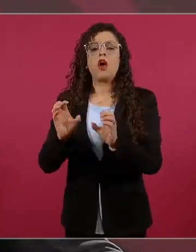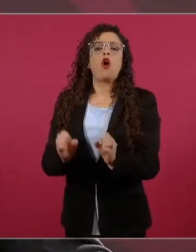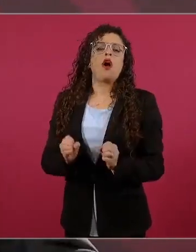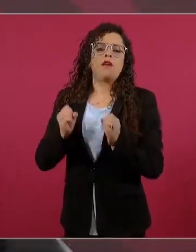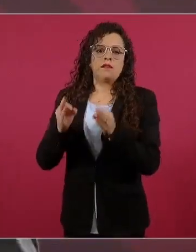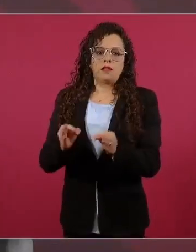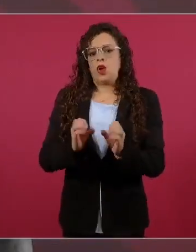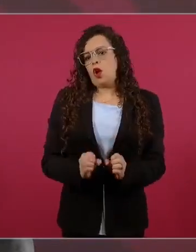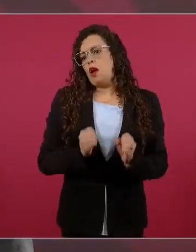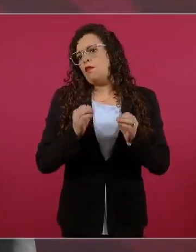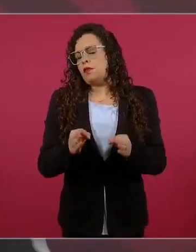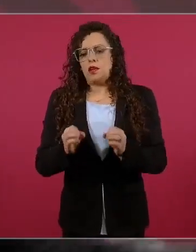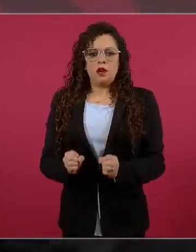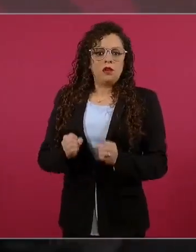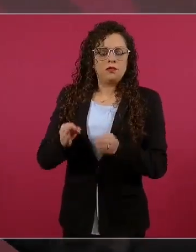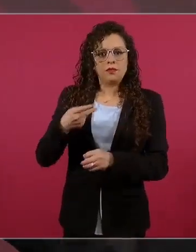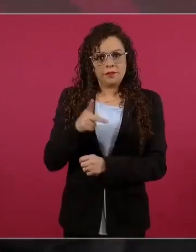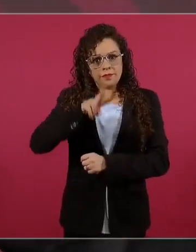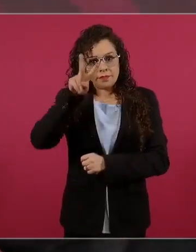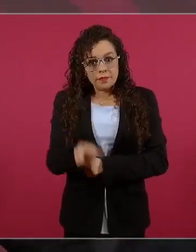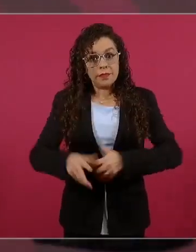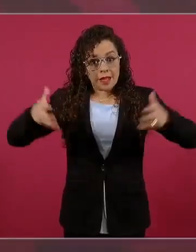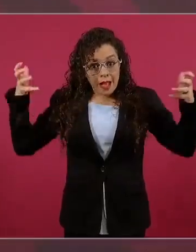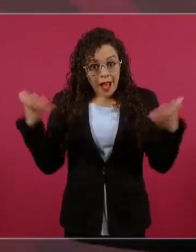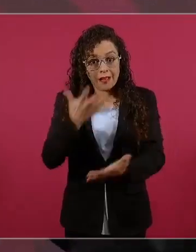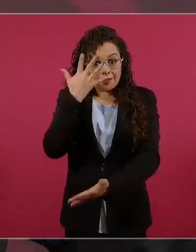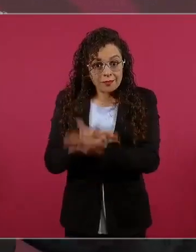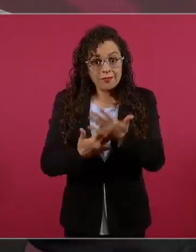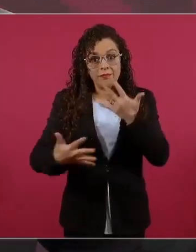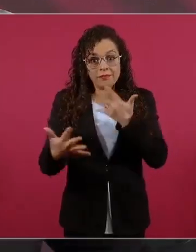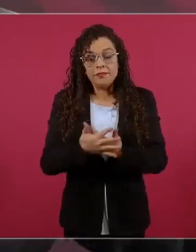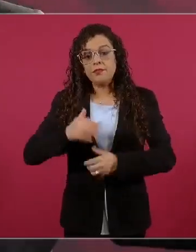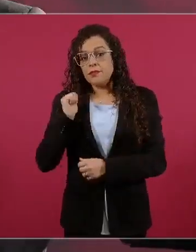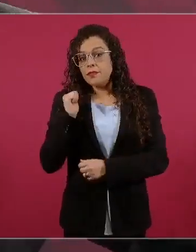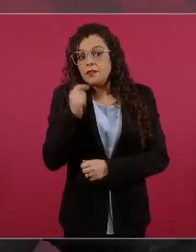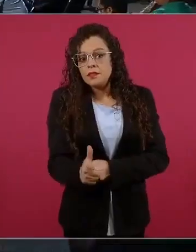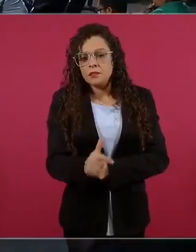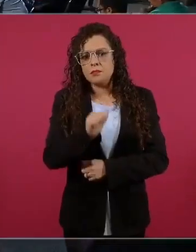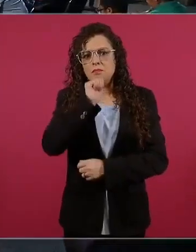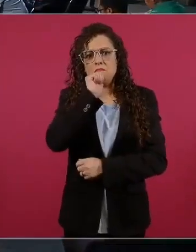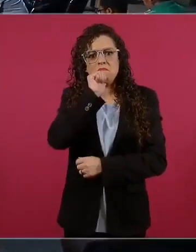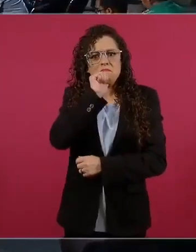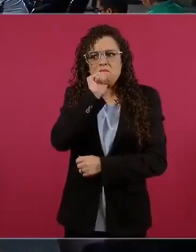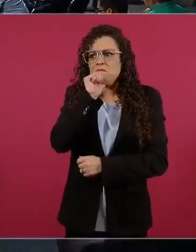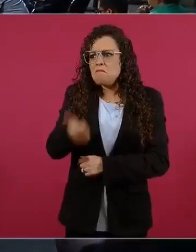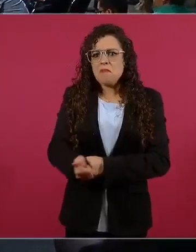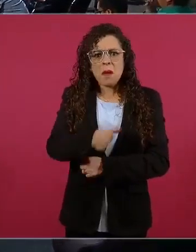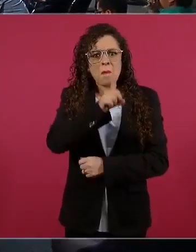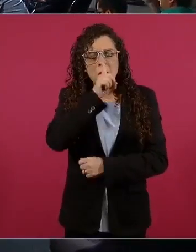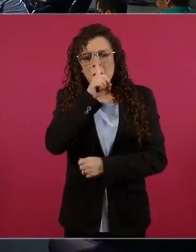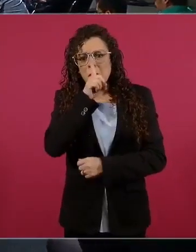Y no hay resultados, no es posible que no se pueda crear una comisión para